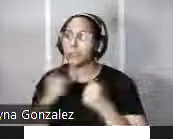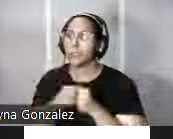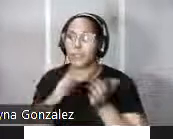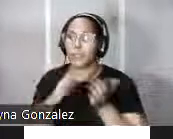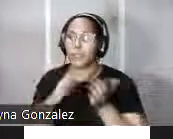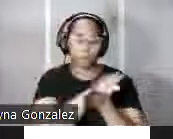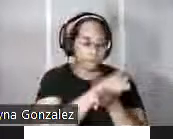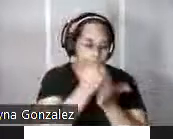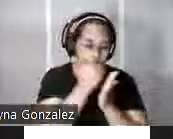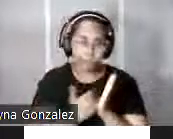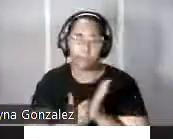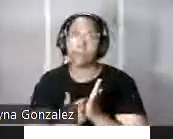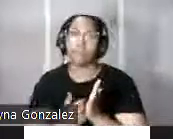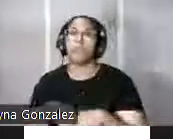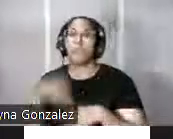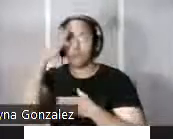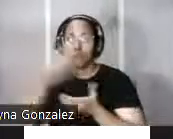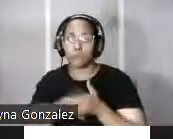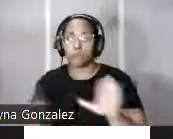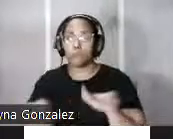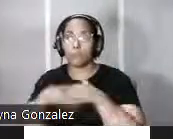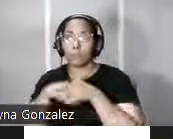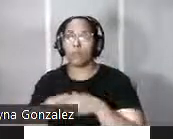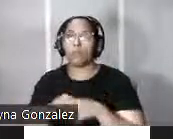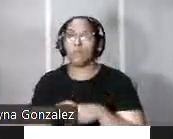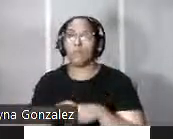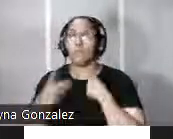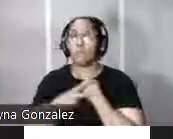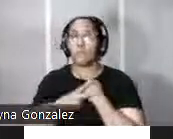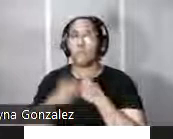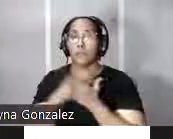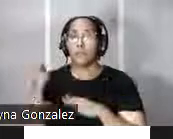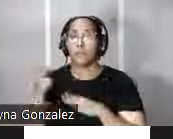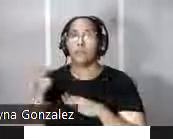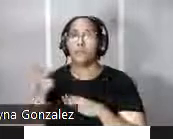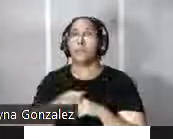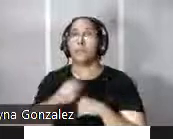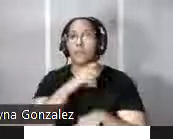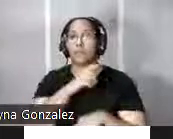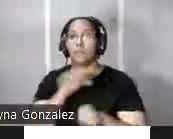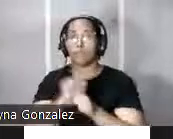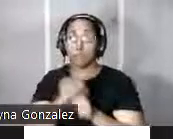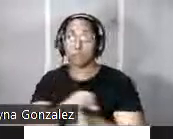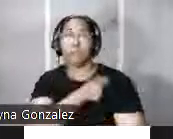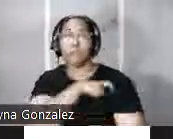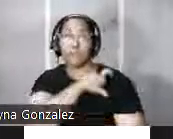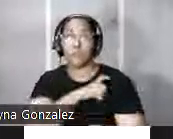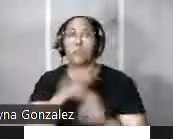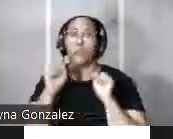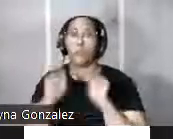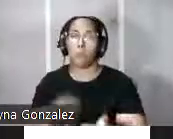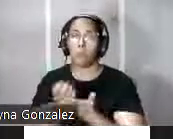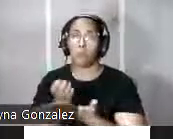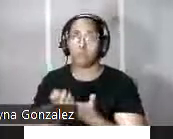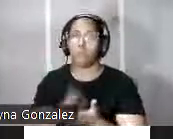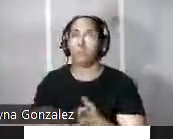personales y matrimoniales conservados de estos profesionales que trabajaron al servicio de la corona permiten constatar que hubo hasta casi un